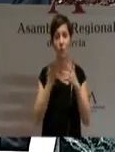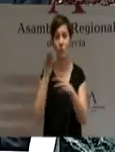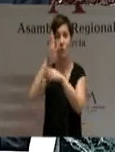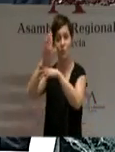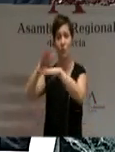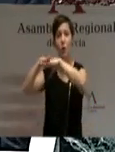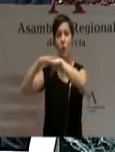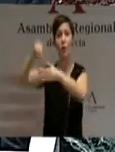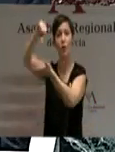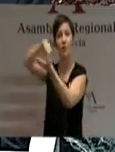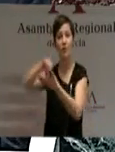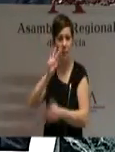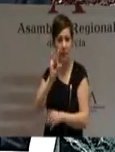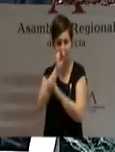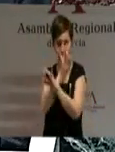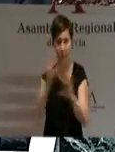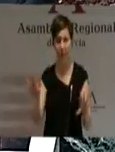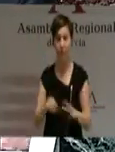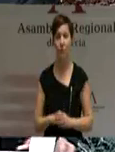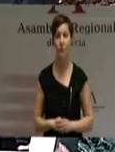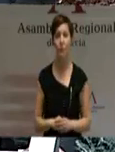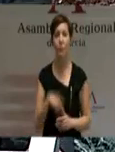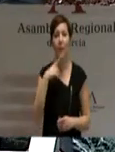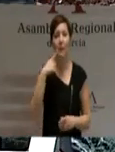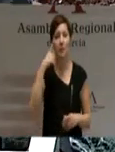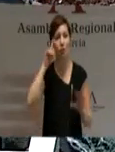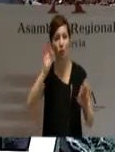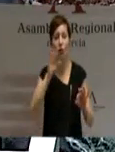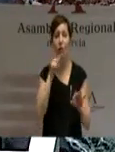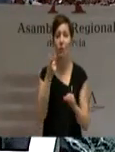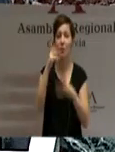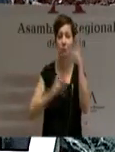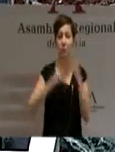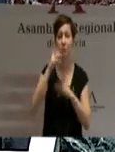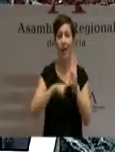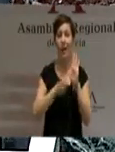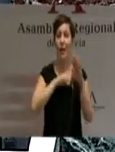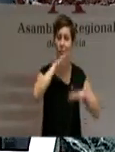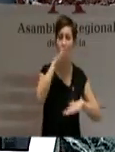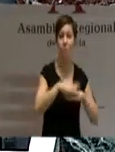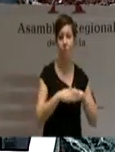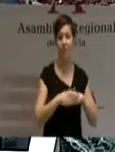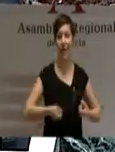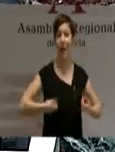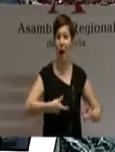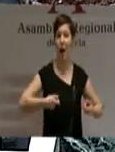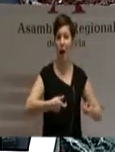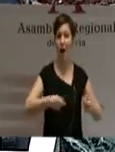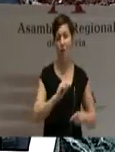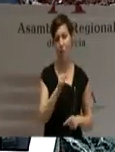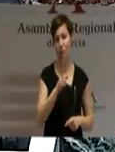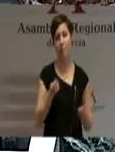cumpliendo con la doble premisa legal y el puro sentido común de acatar las leyes y no gastar lo que no se tiene.